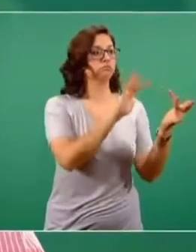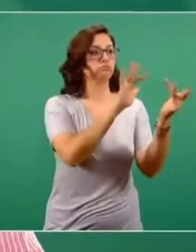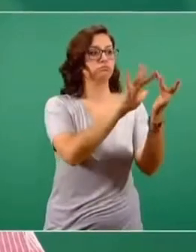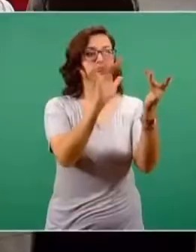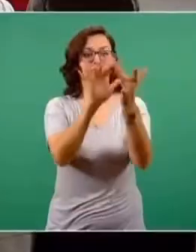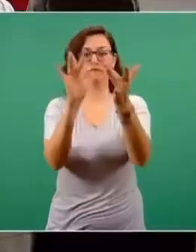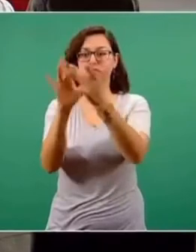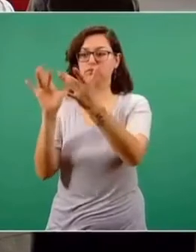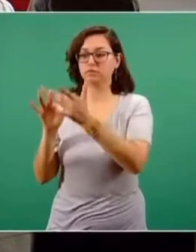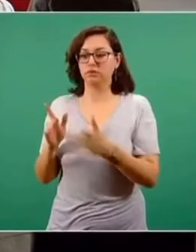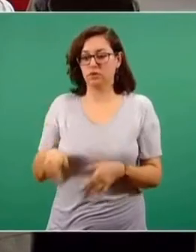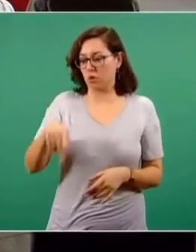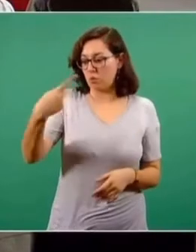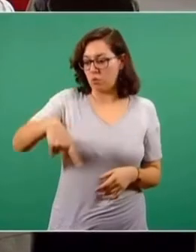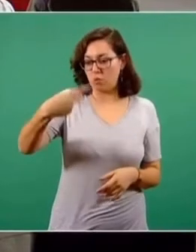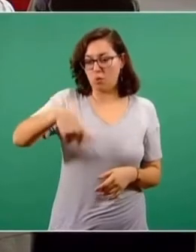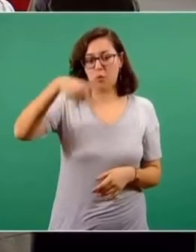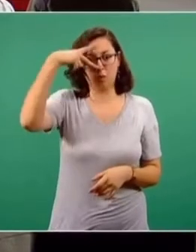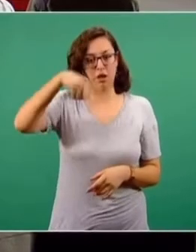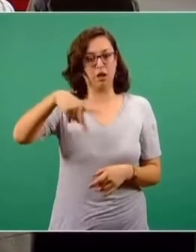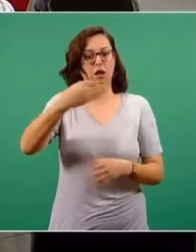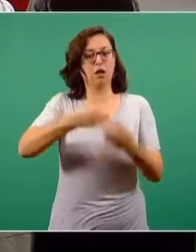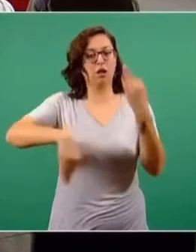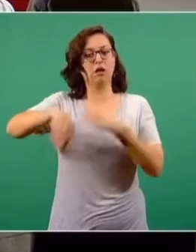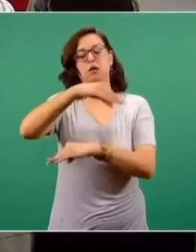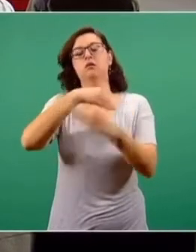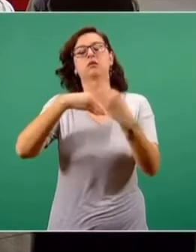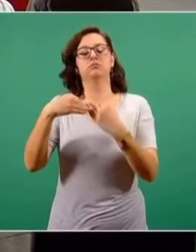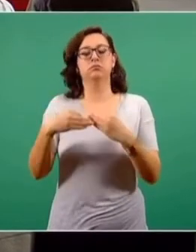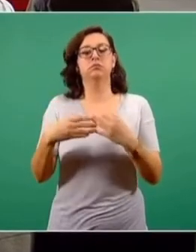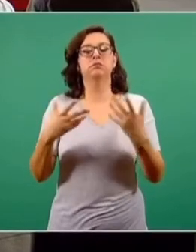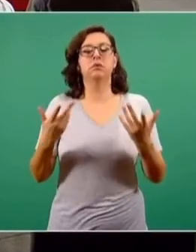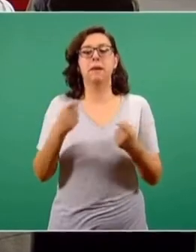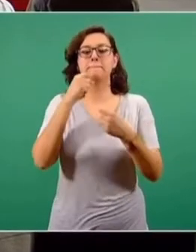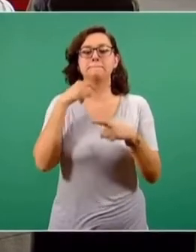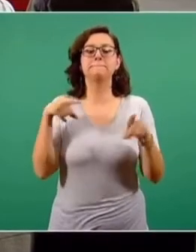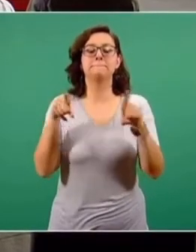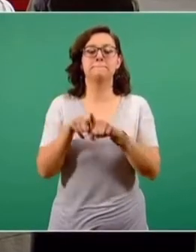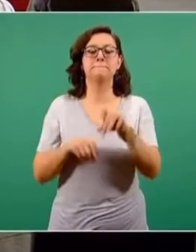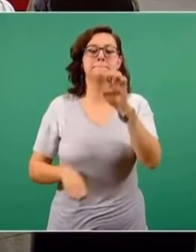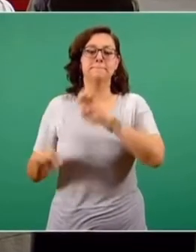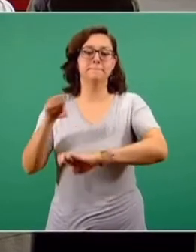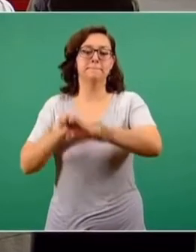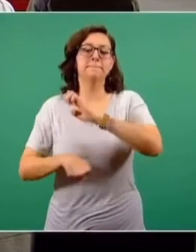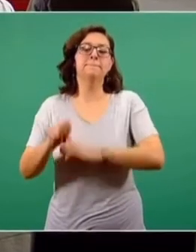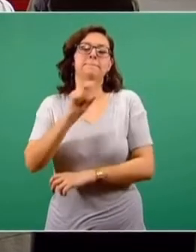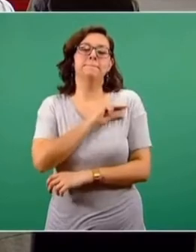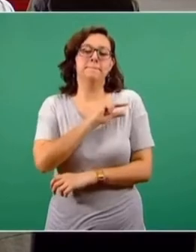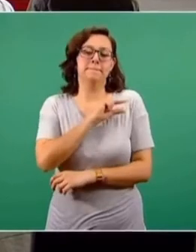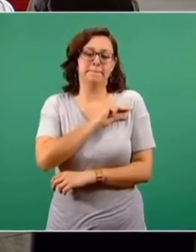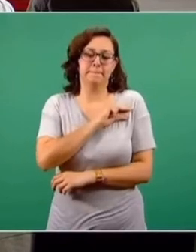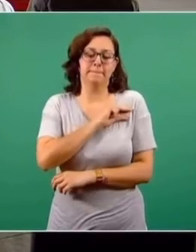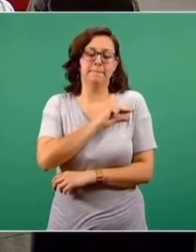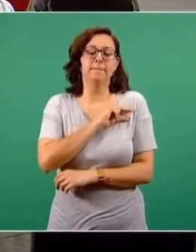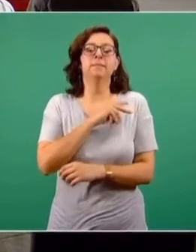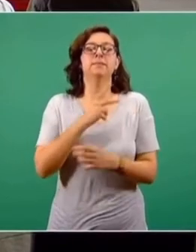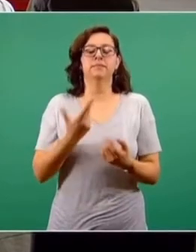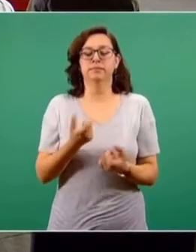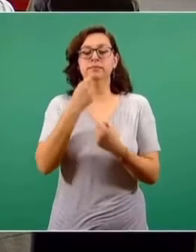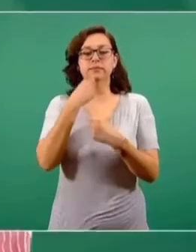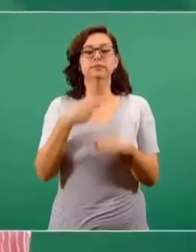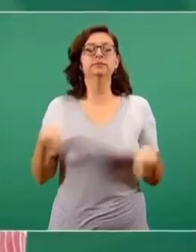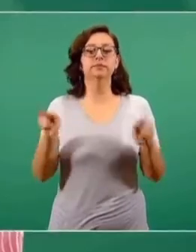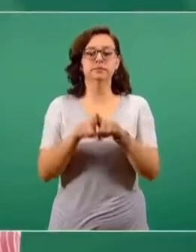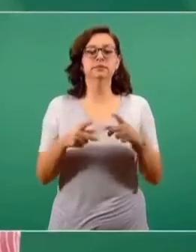investigación mexicanas, públicas. Y también a una empresa privada que ha estado desde hace mucho tiempo